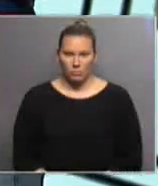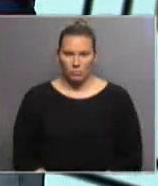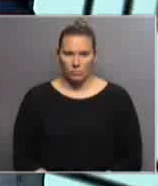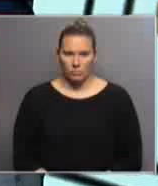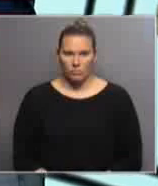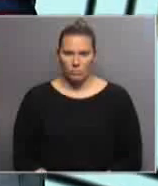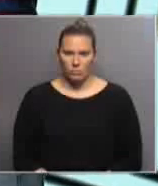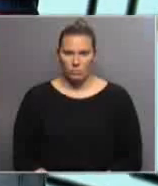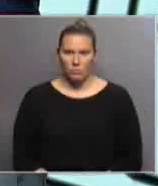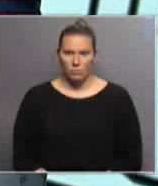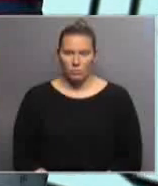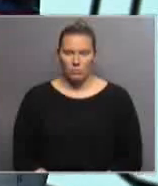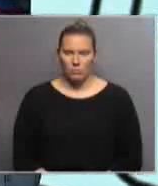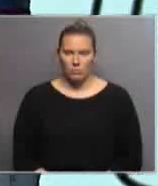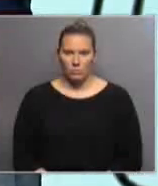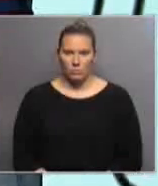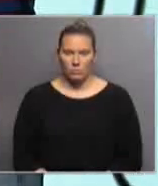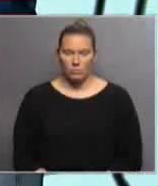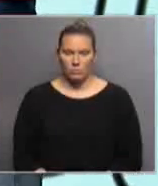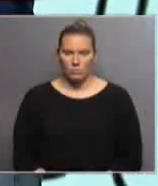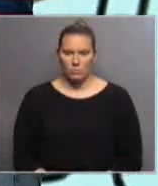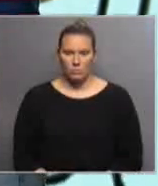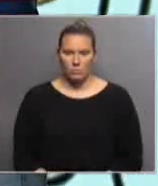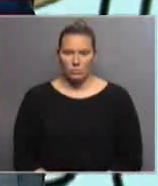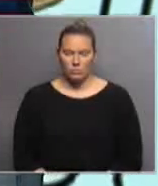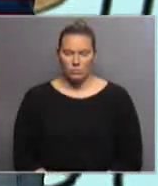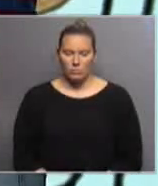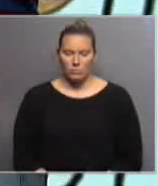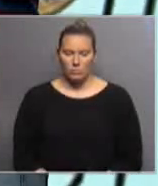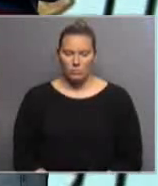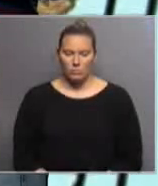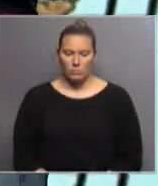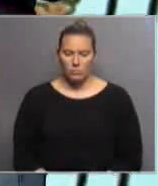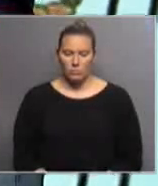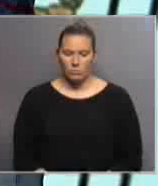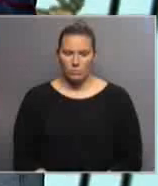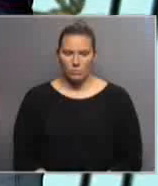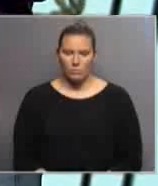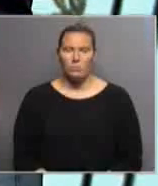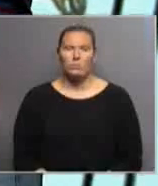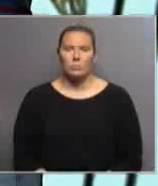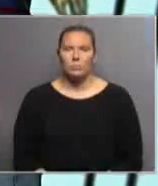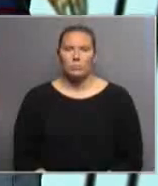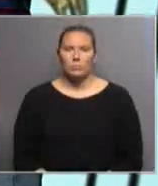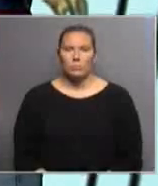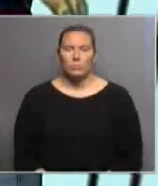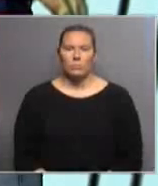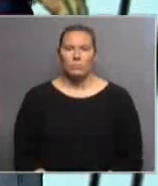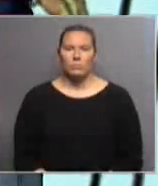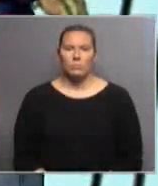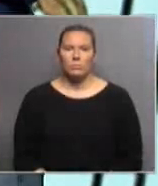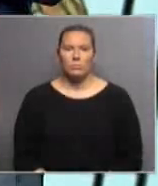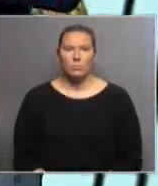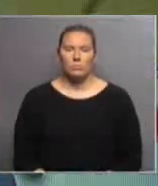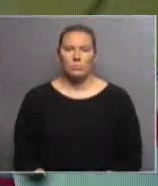por supuesto que hoy sí es mucho mejor. Voy a hablar sobre la escuela, sobre todo. En la escuela de